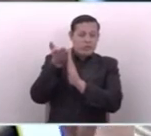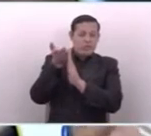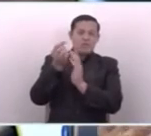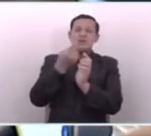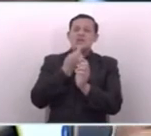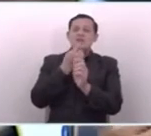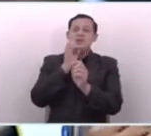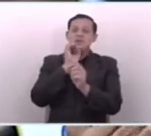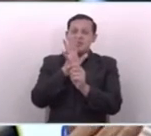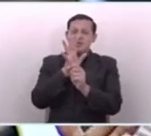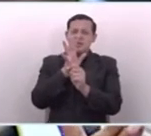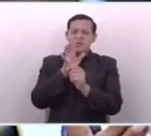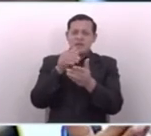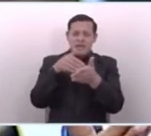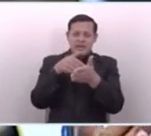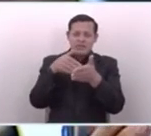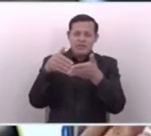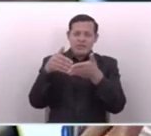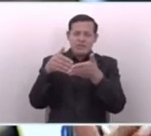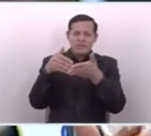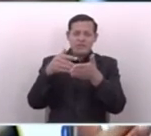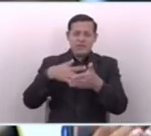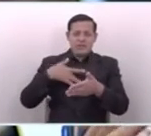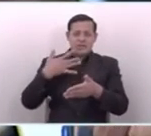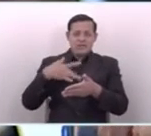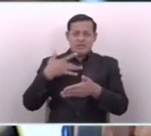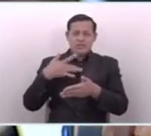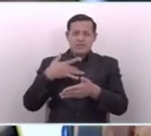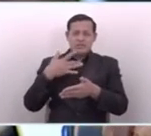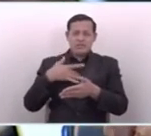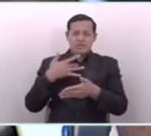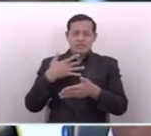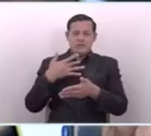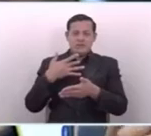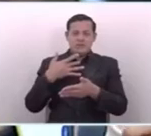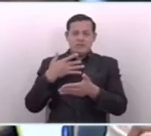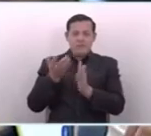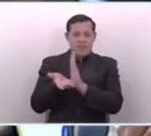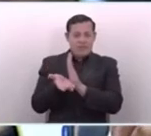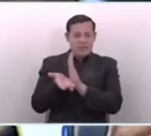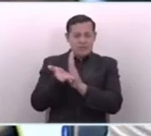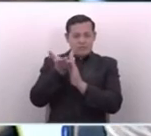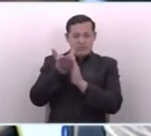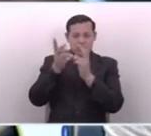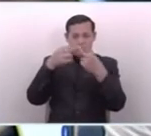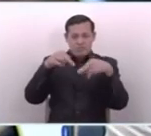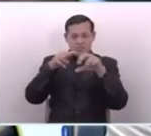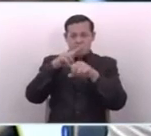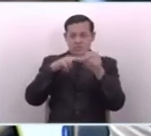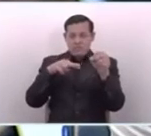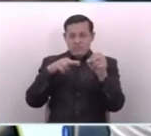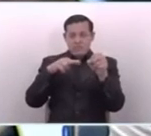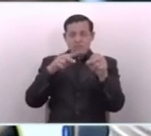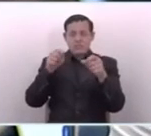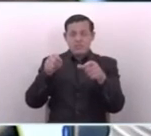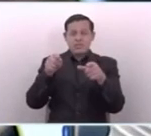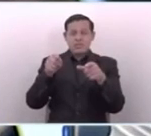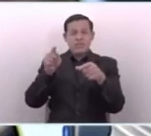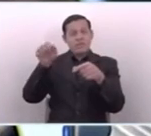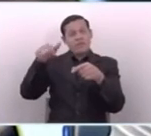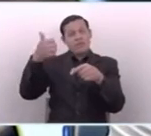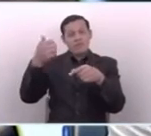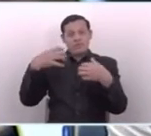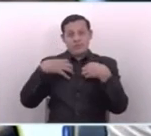decía por ahí, se empieza a sentir el alza de precios, la inflación. O es que vive en otro